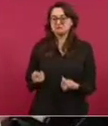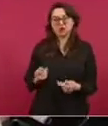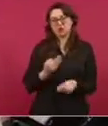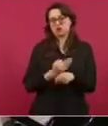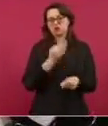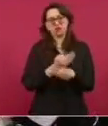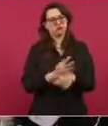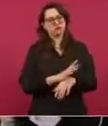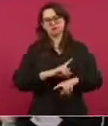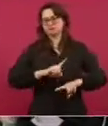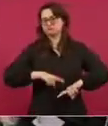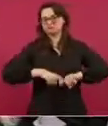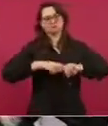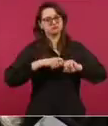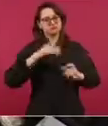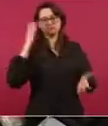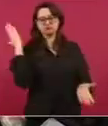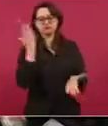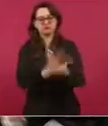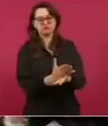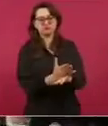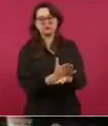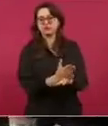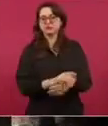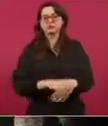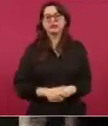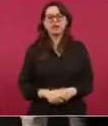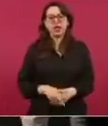el doble discurso,